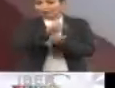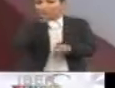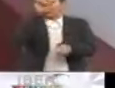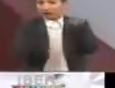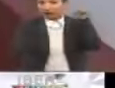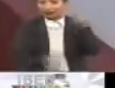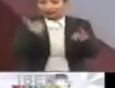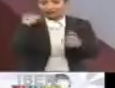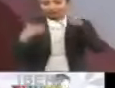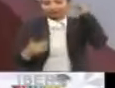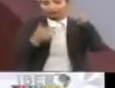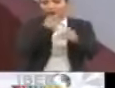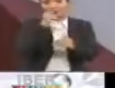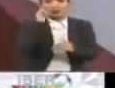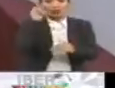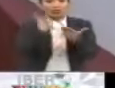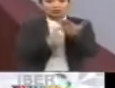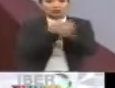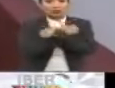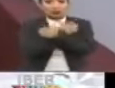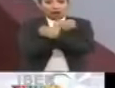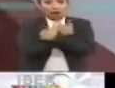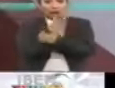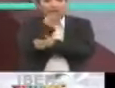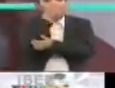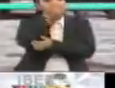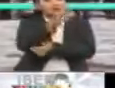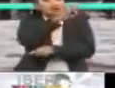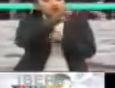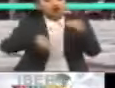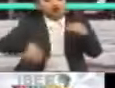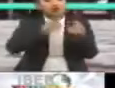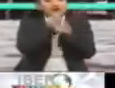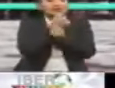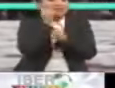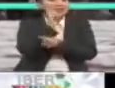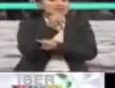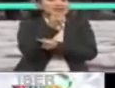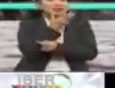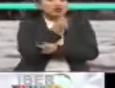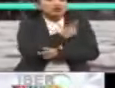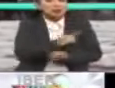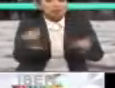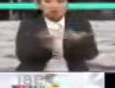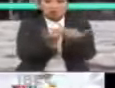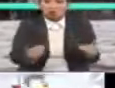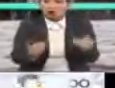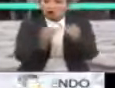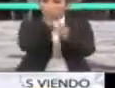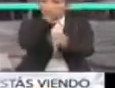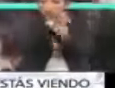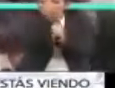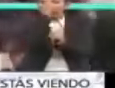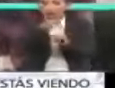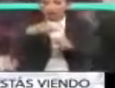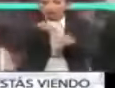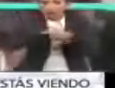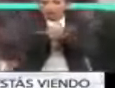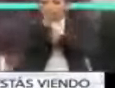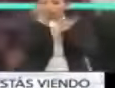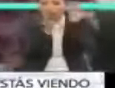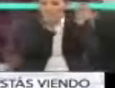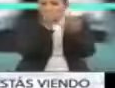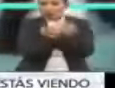eliminar la disparidad de género en la educación, y afirma que todos los niños y niñas deberían tener iguales oportunidades de recibir una